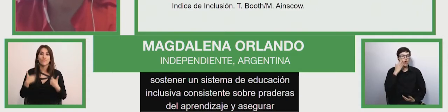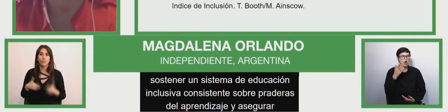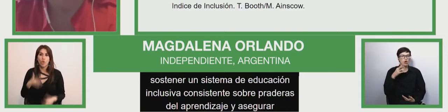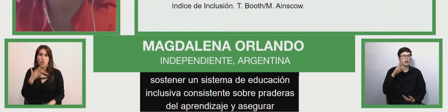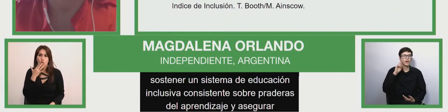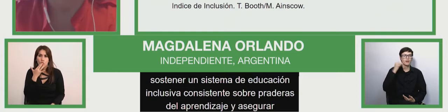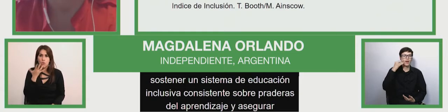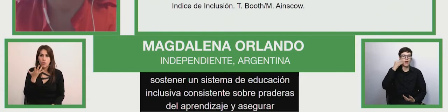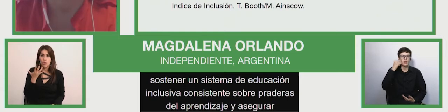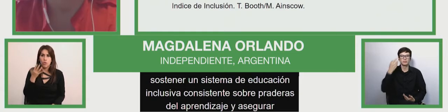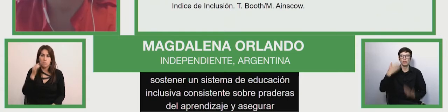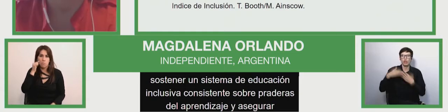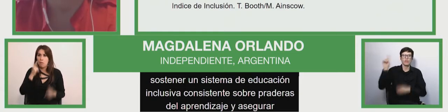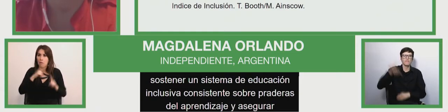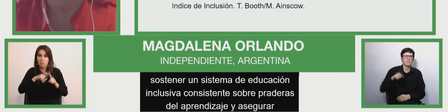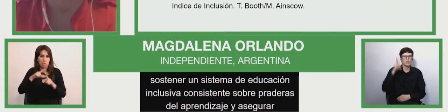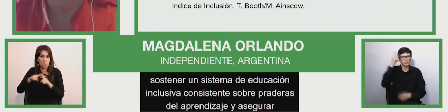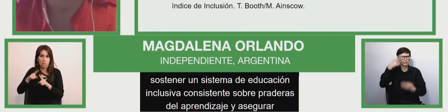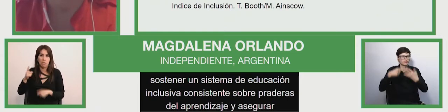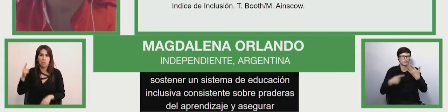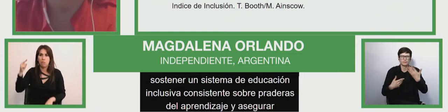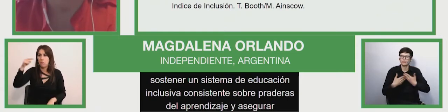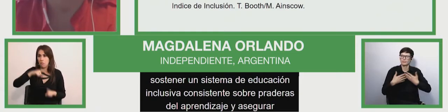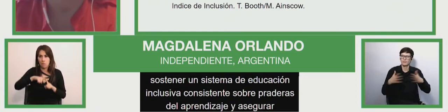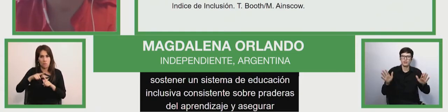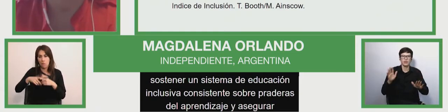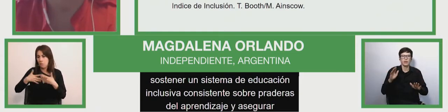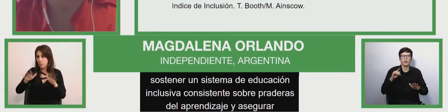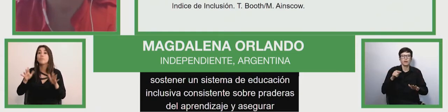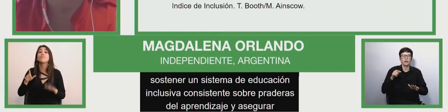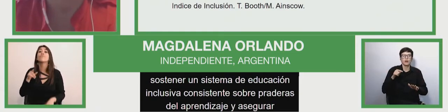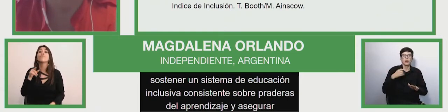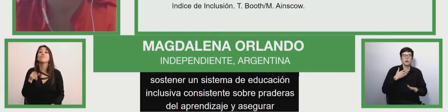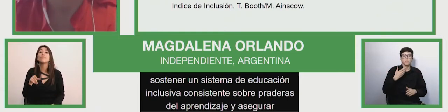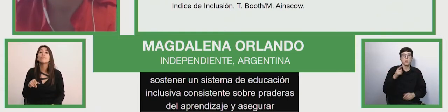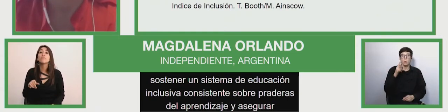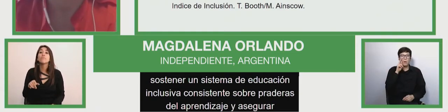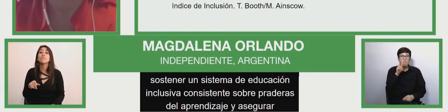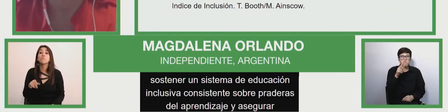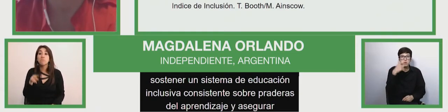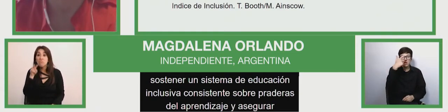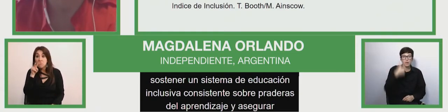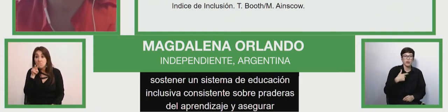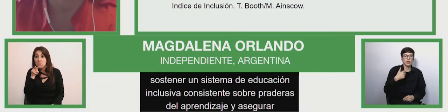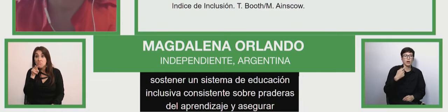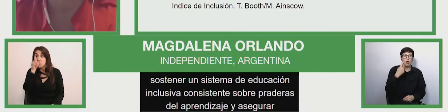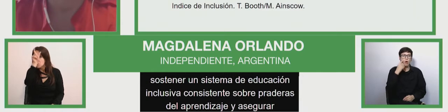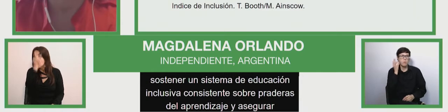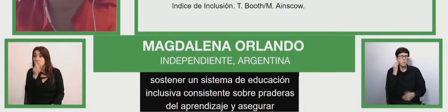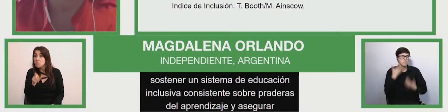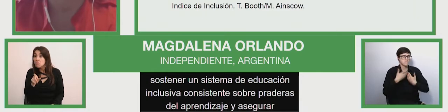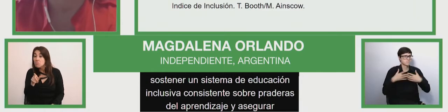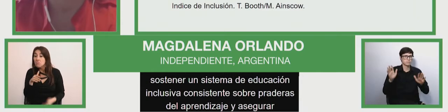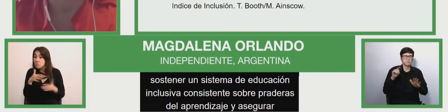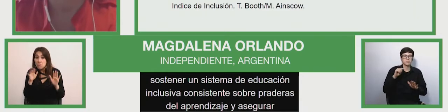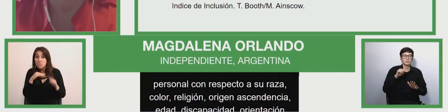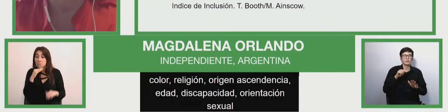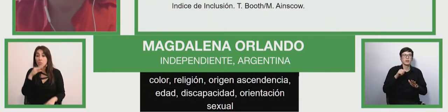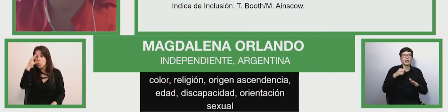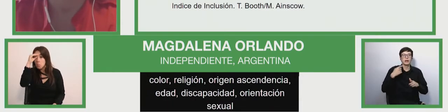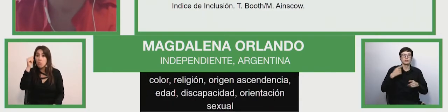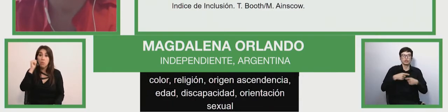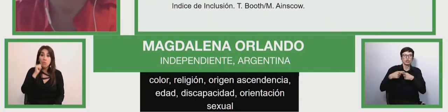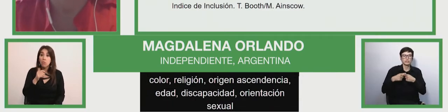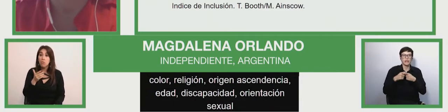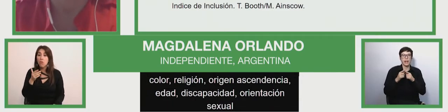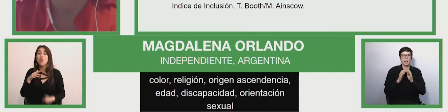origen, ascendencia, edad, discapacidad, orientación sexual, real o percibida, y o identidad de género, su condición social, creencia